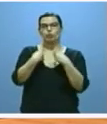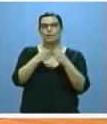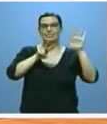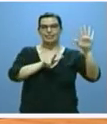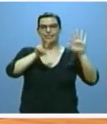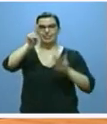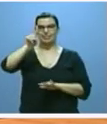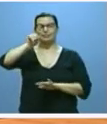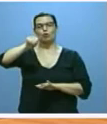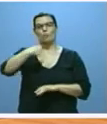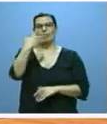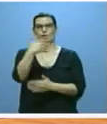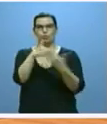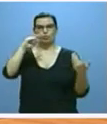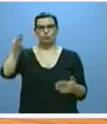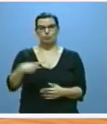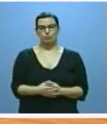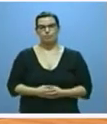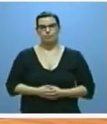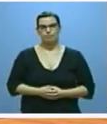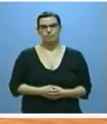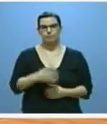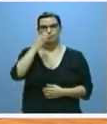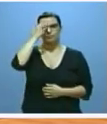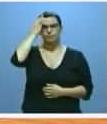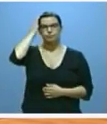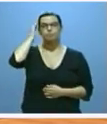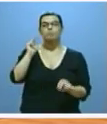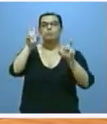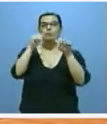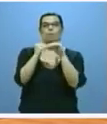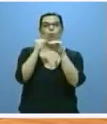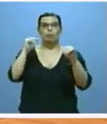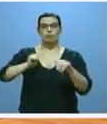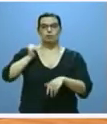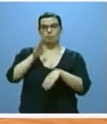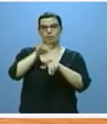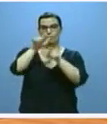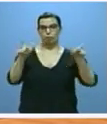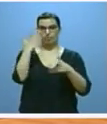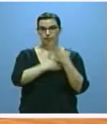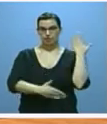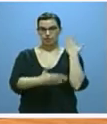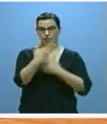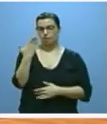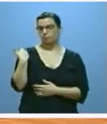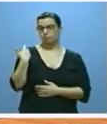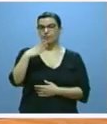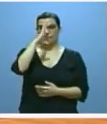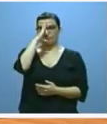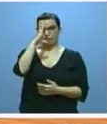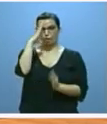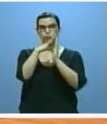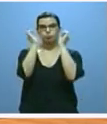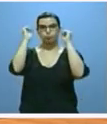,5 millones de euros. En materia de igualdad de oportunidades para las personas con discapacidad, el pasado mes de febrero